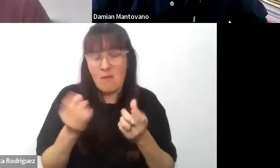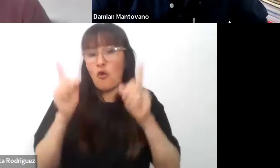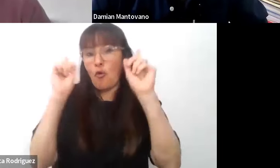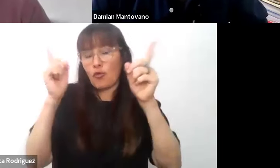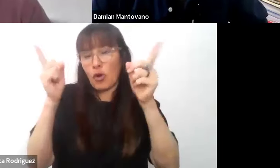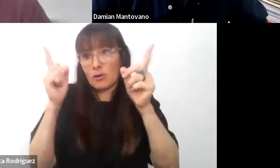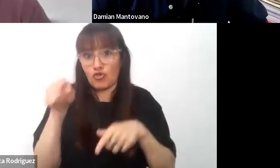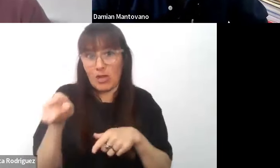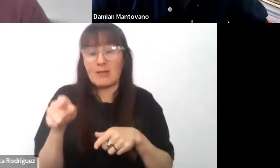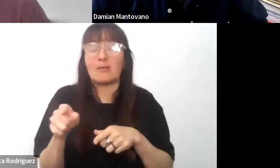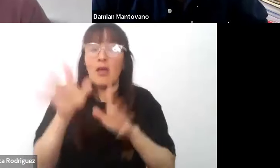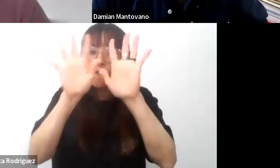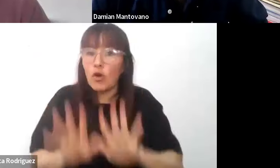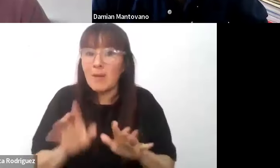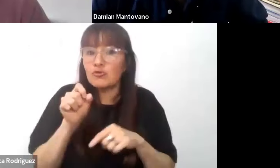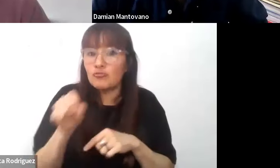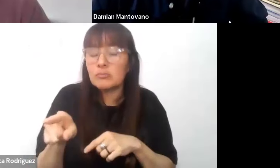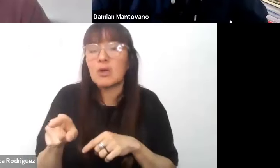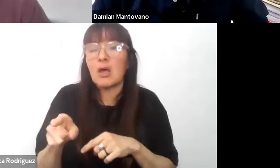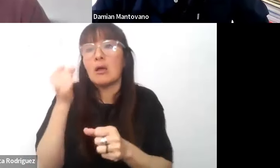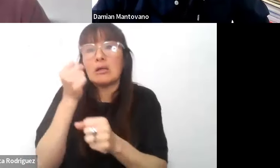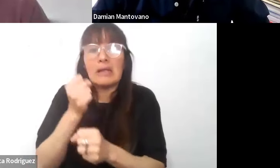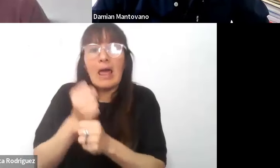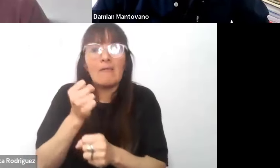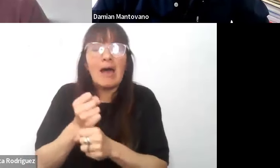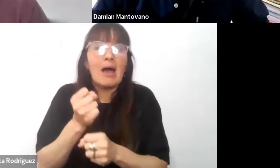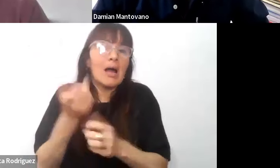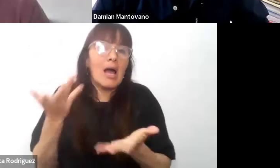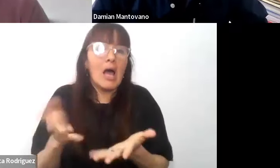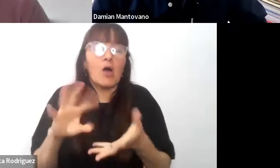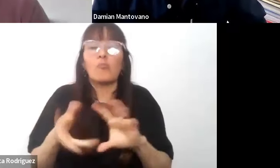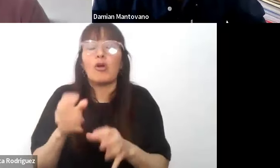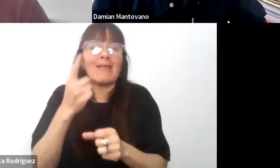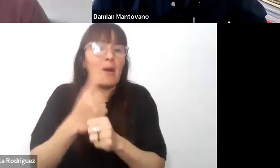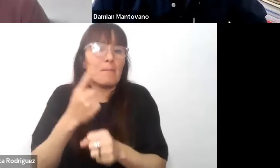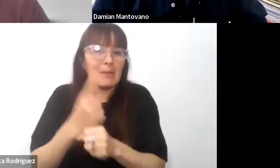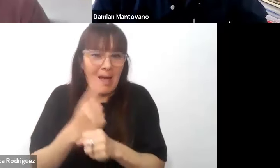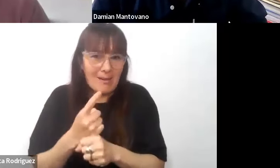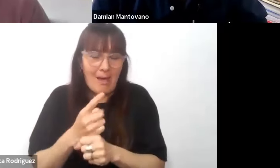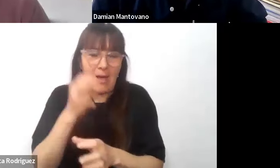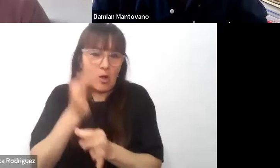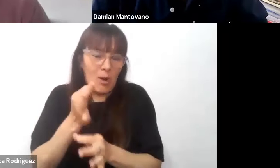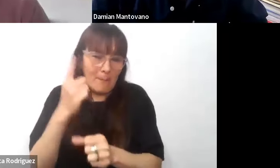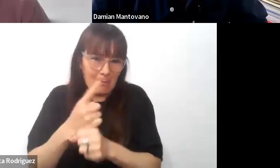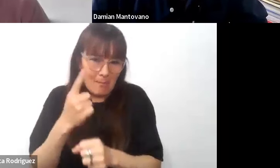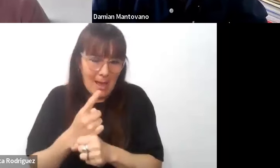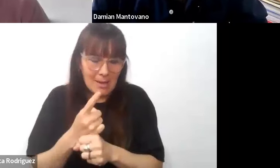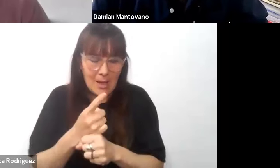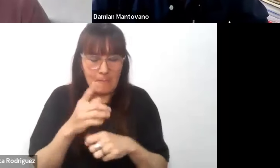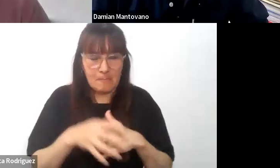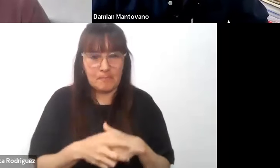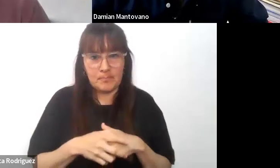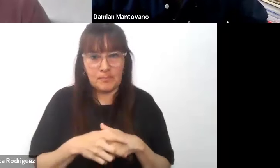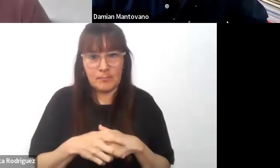que va a trabajar exclusivamente en el nivel primario bueno a veces queda como de lado